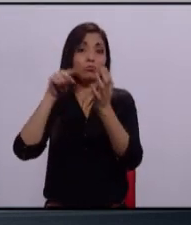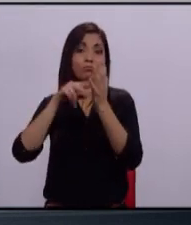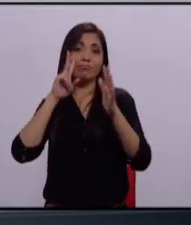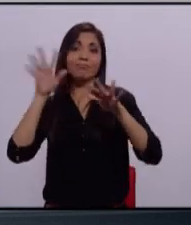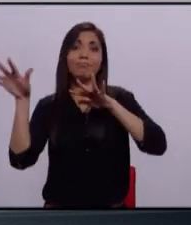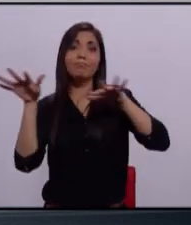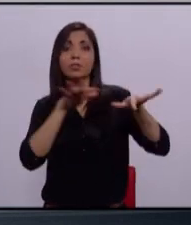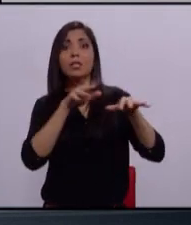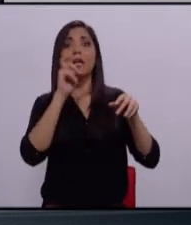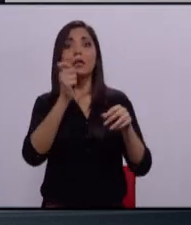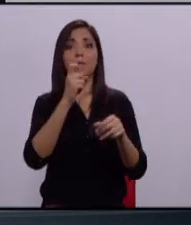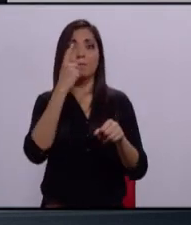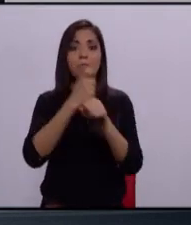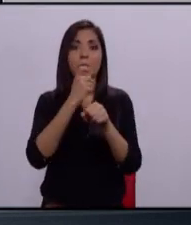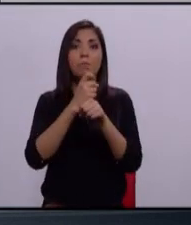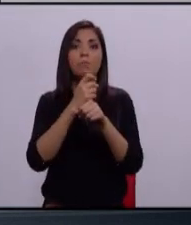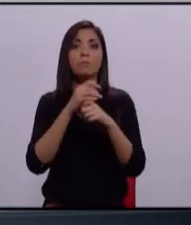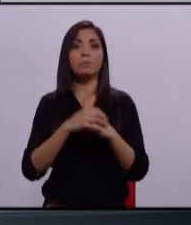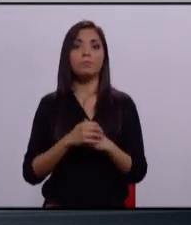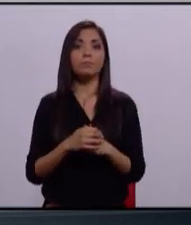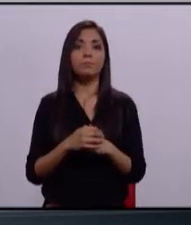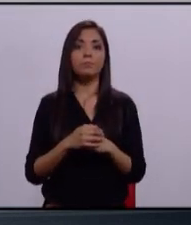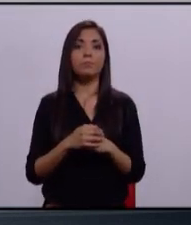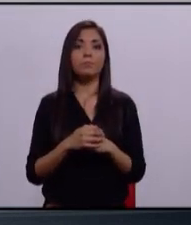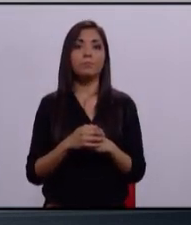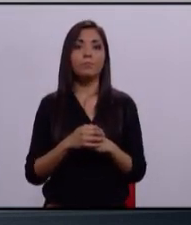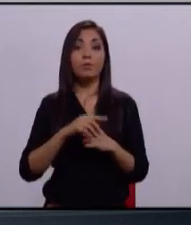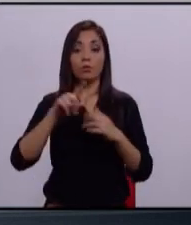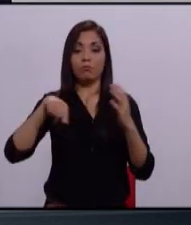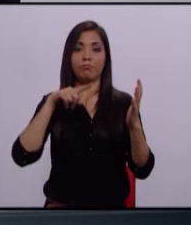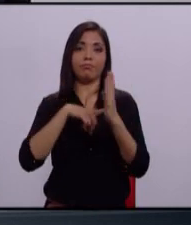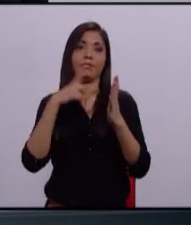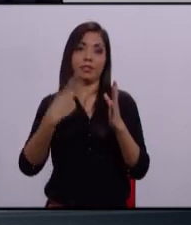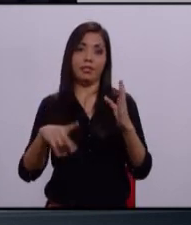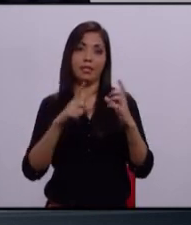nación,